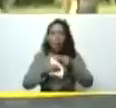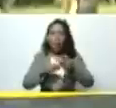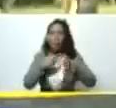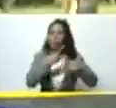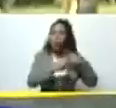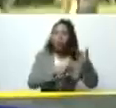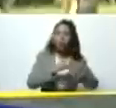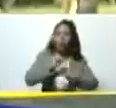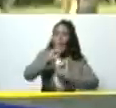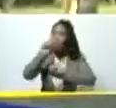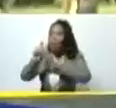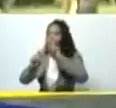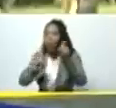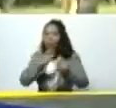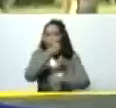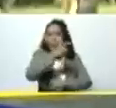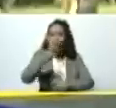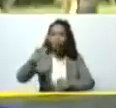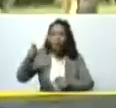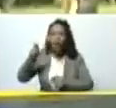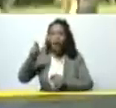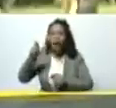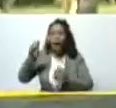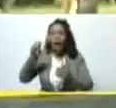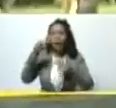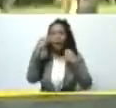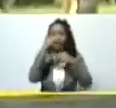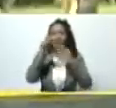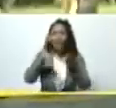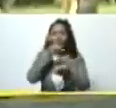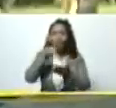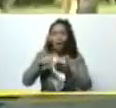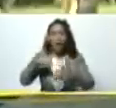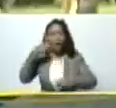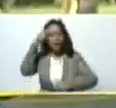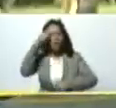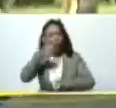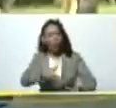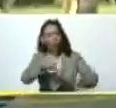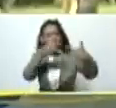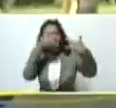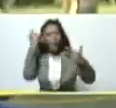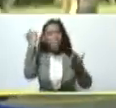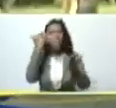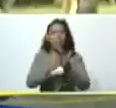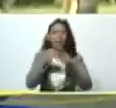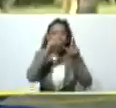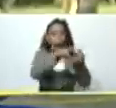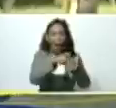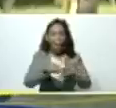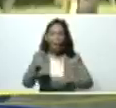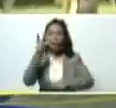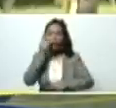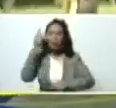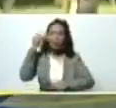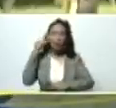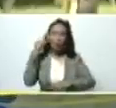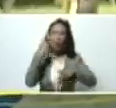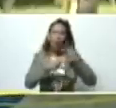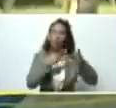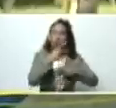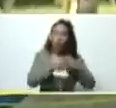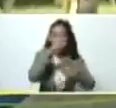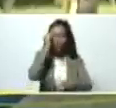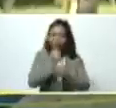por videoconferencia consultamos a miles de campesinos campesinas productores